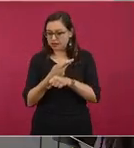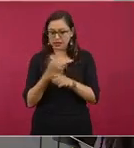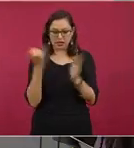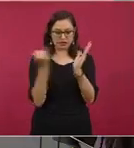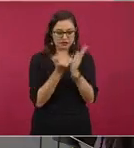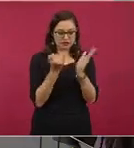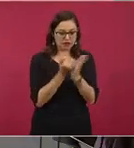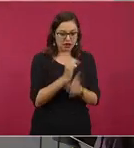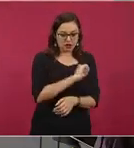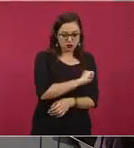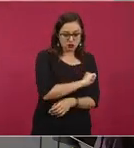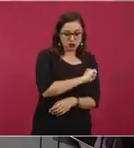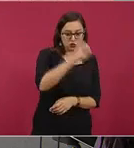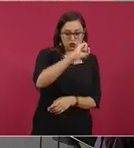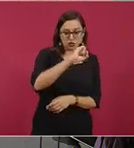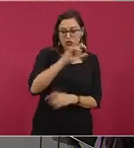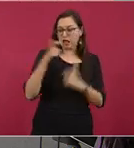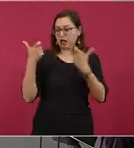inversión